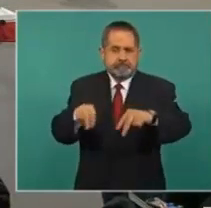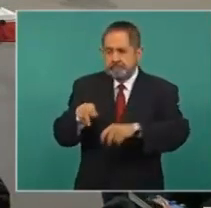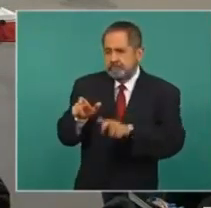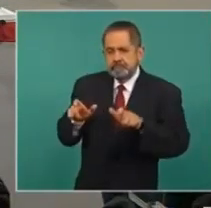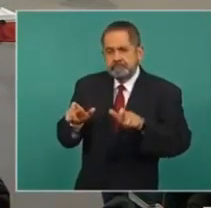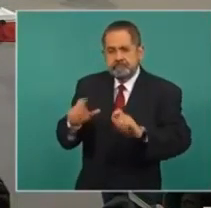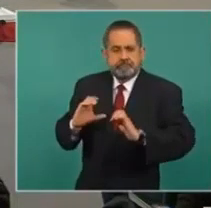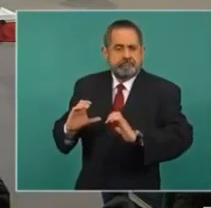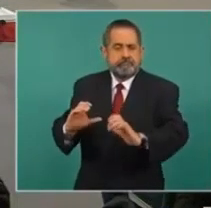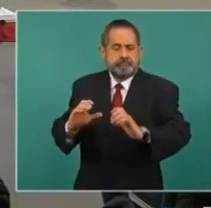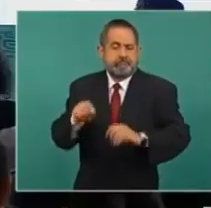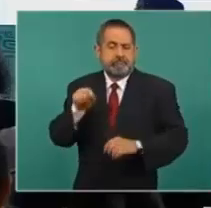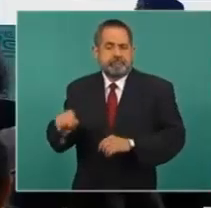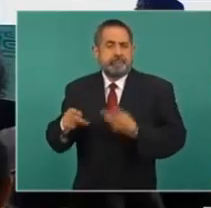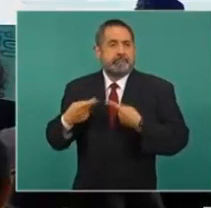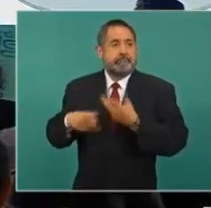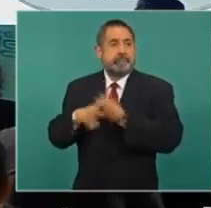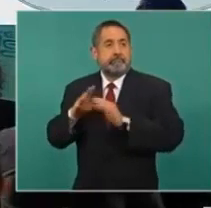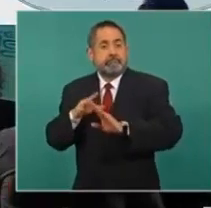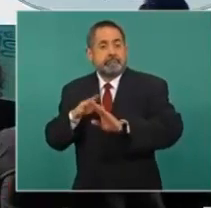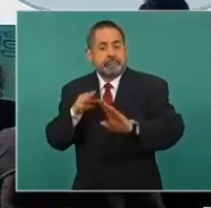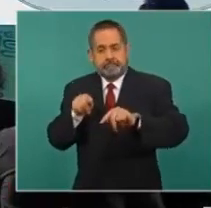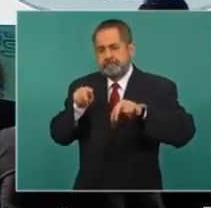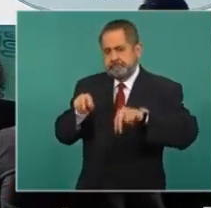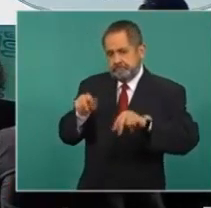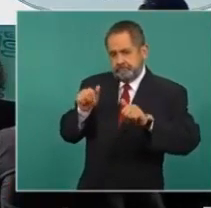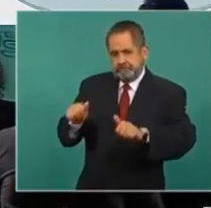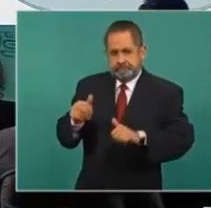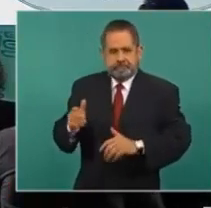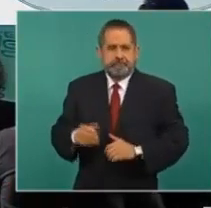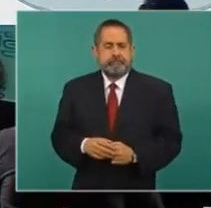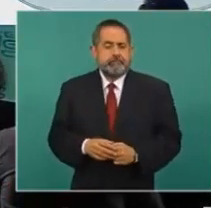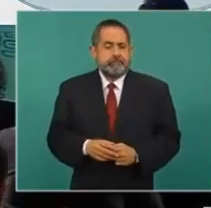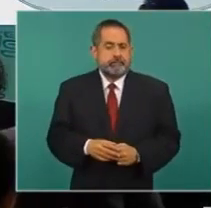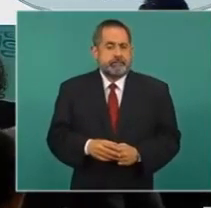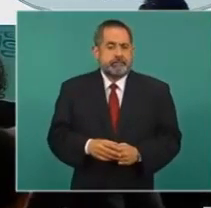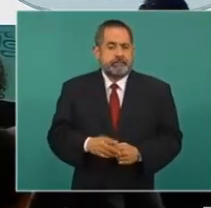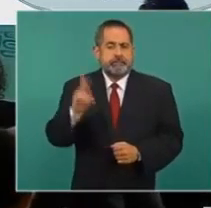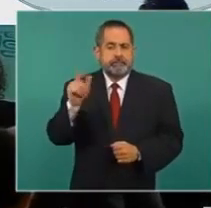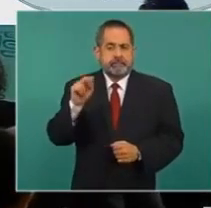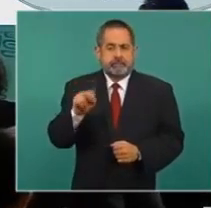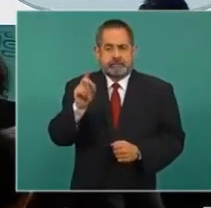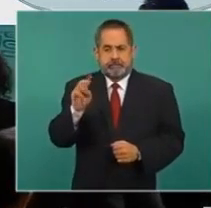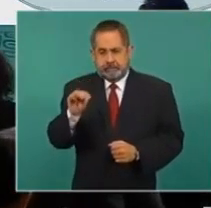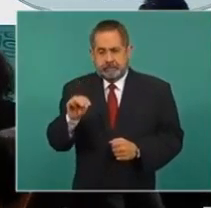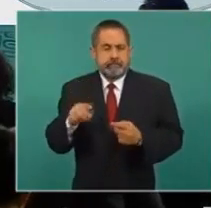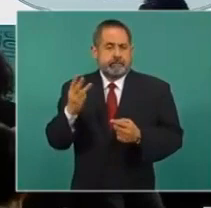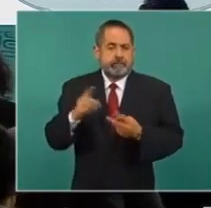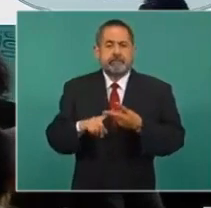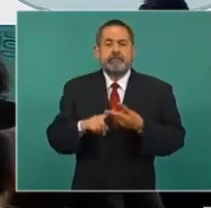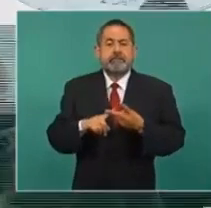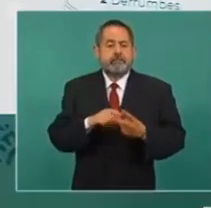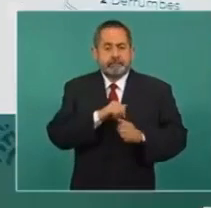mueven los migrantes. Adelante. En cuanto al Plan TN3, Plan Marina y Plan Guardia Nacional,